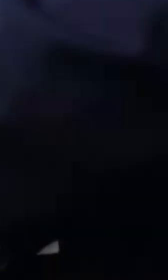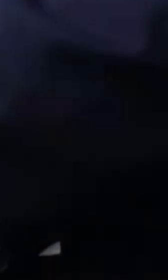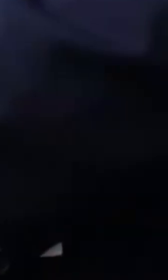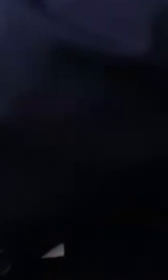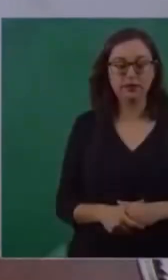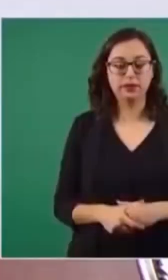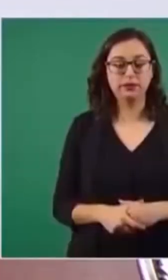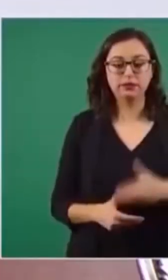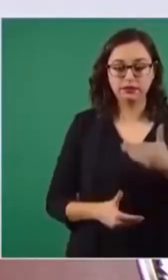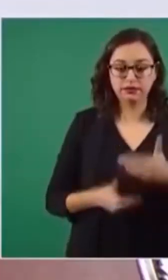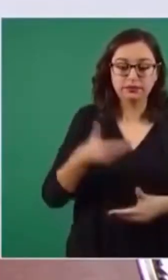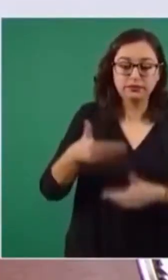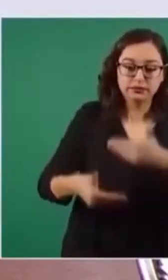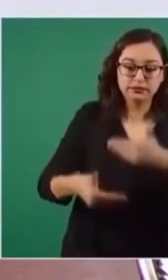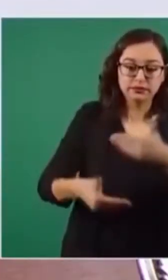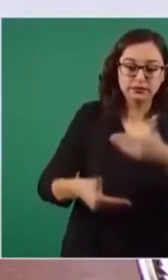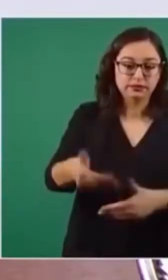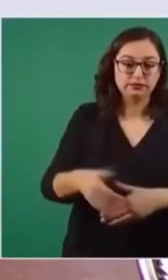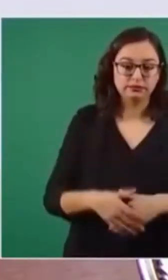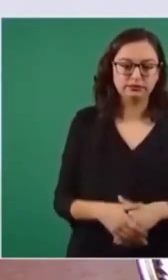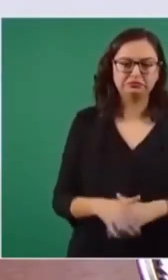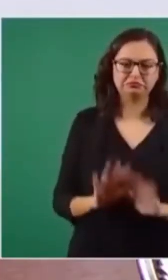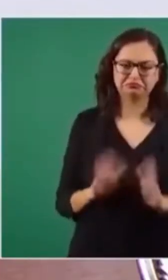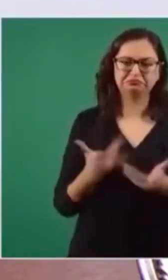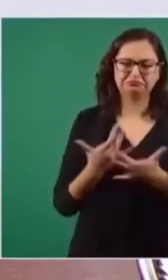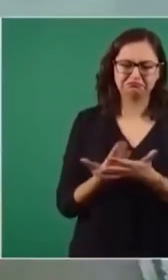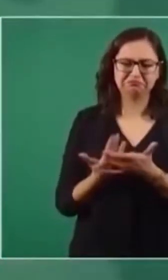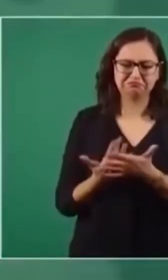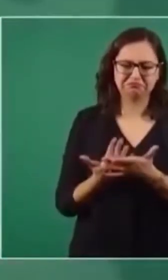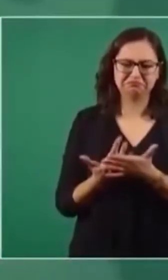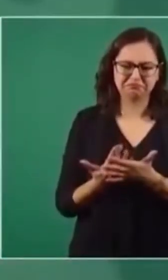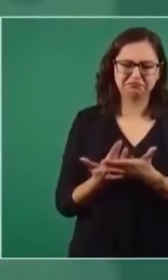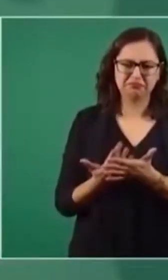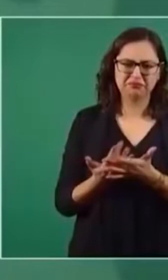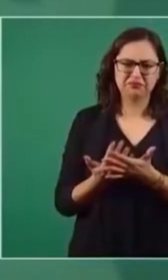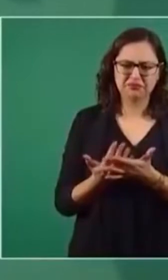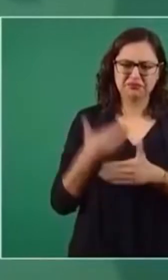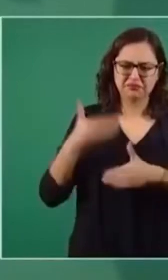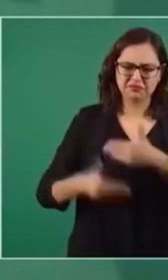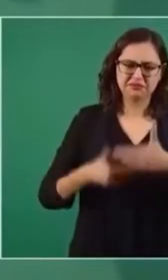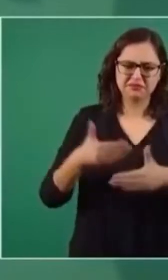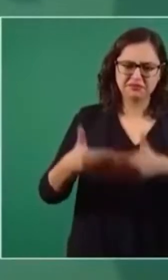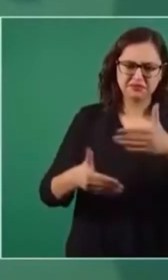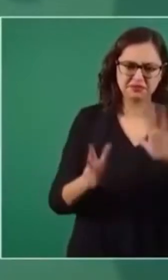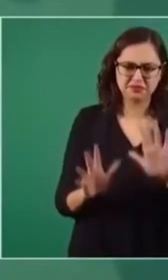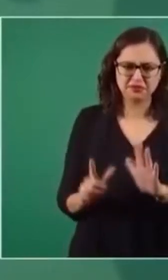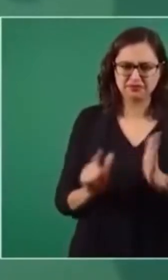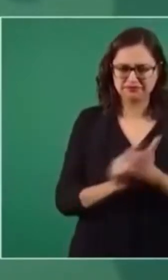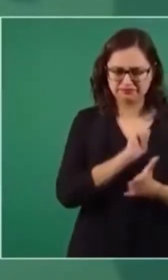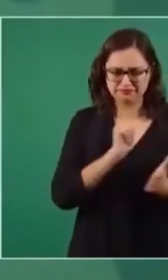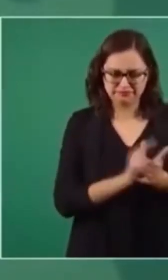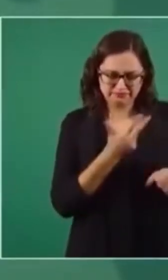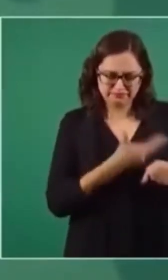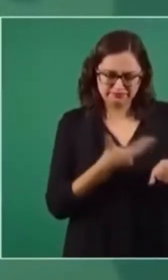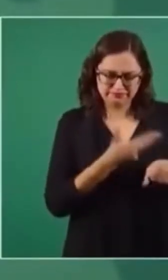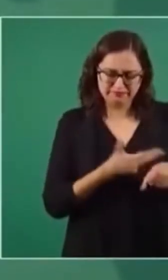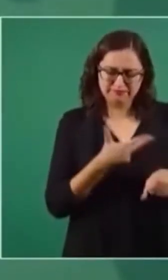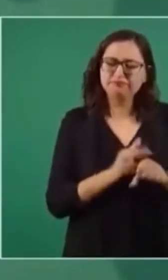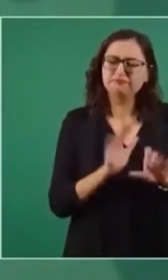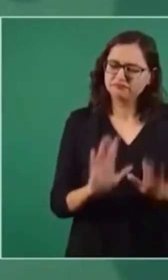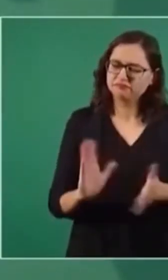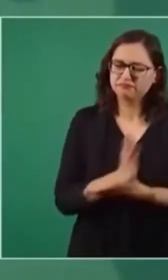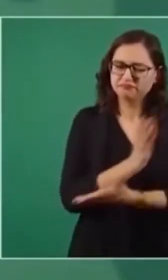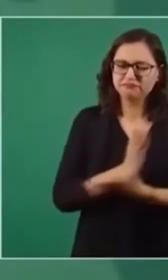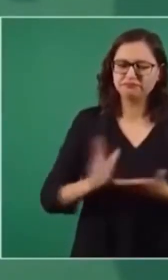vez lo reciba. En estos días vamos a esperar, porque ahí hay un asunto legal y no quiero que se mezcle.